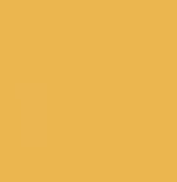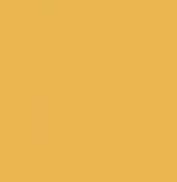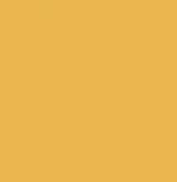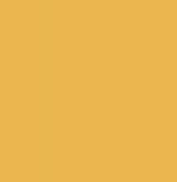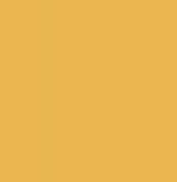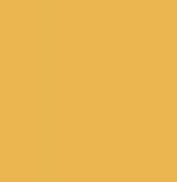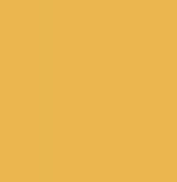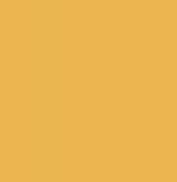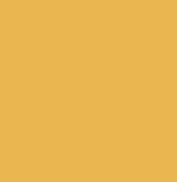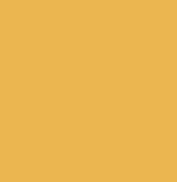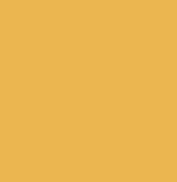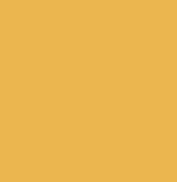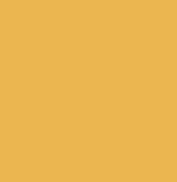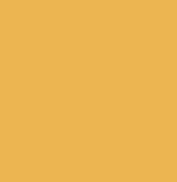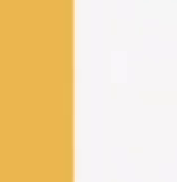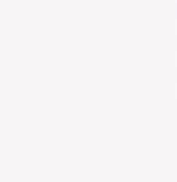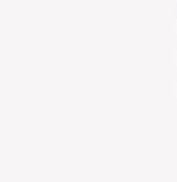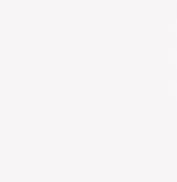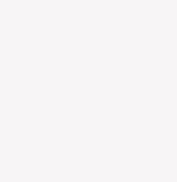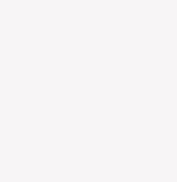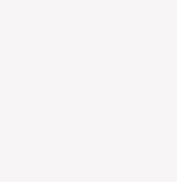Noticias 22 23